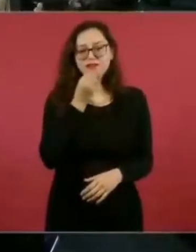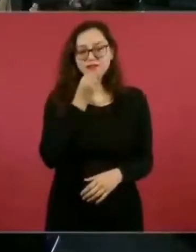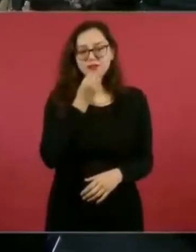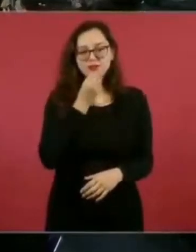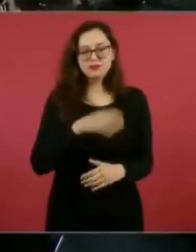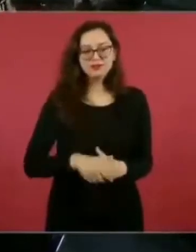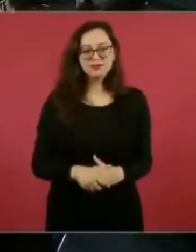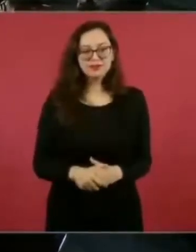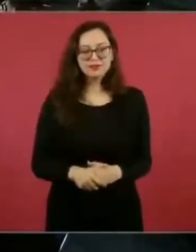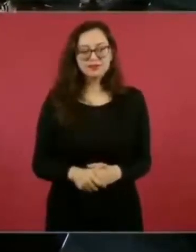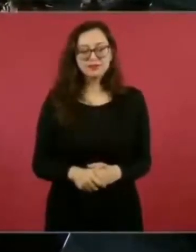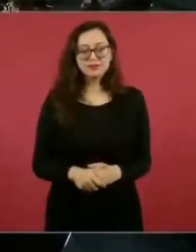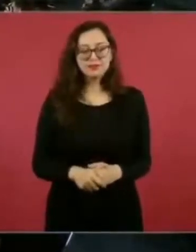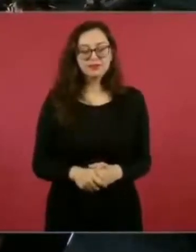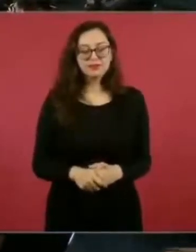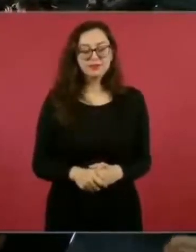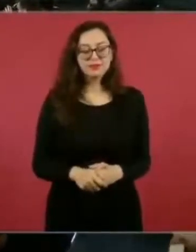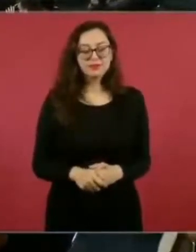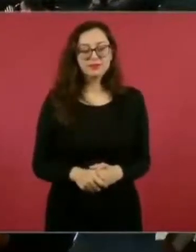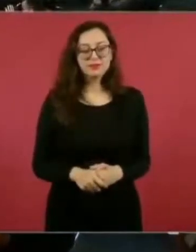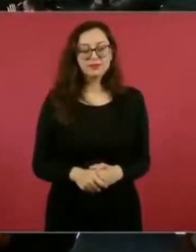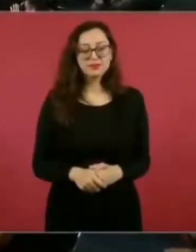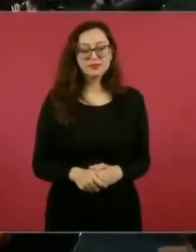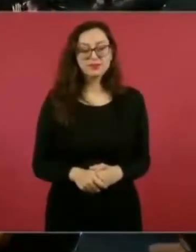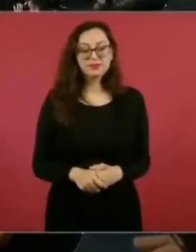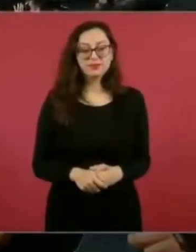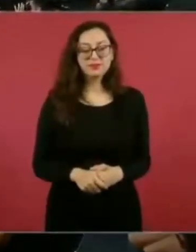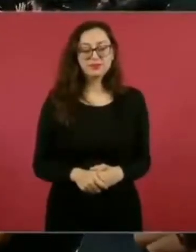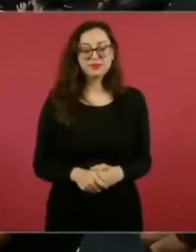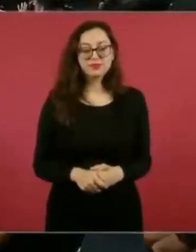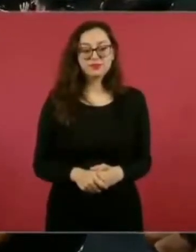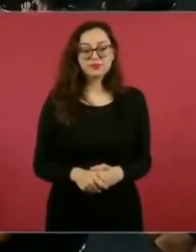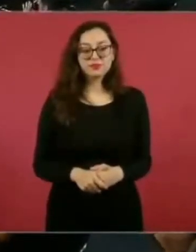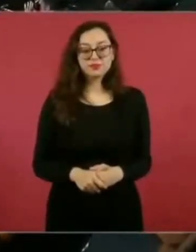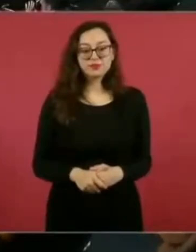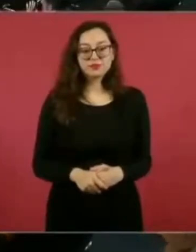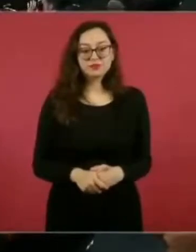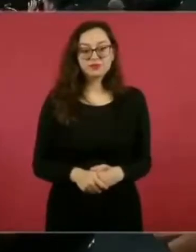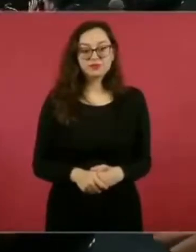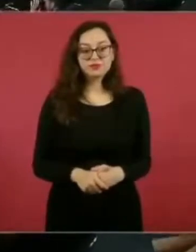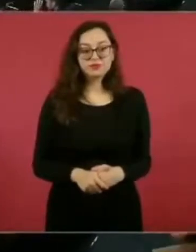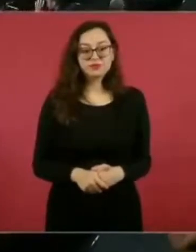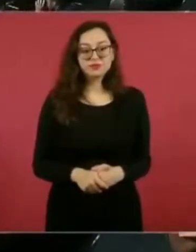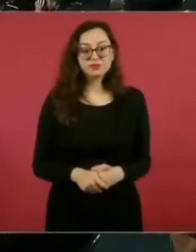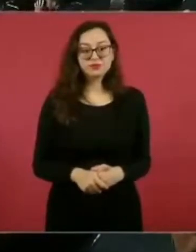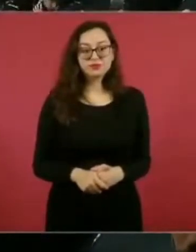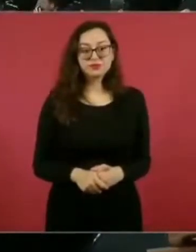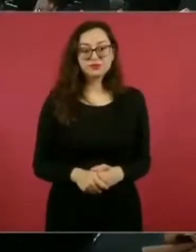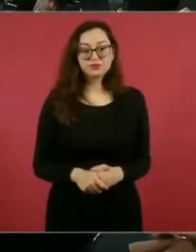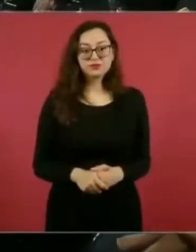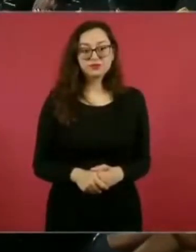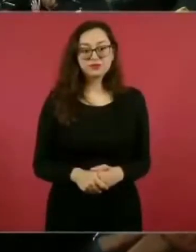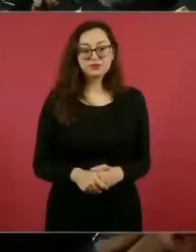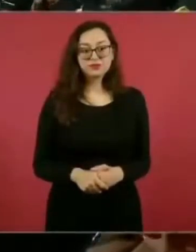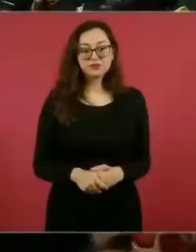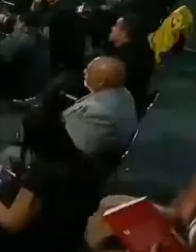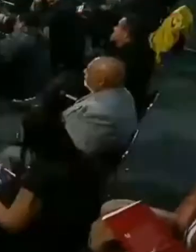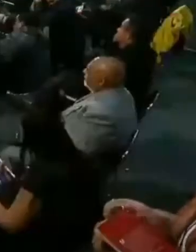¿Qué aprendizaje a la elección se lleva de su etapa como presidente?